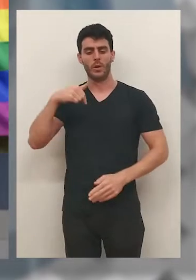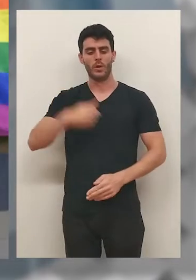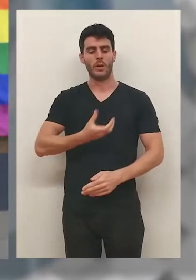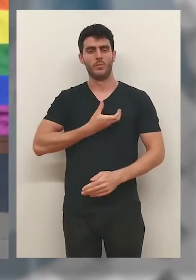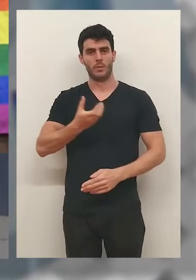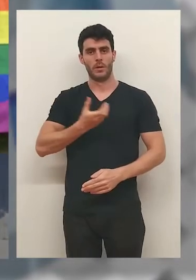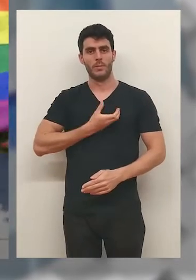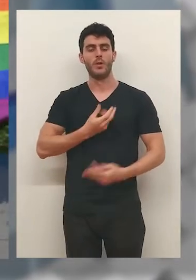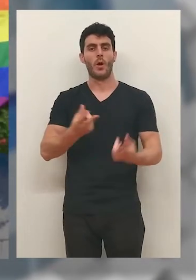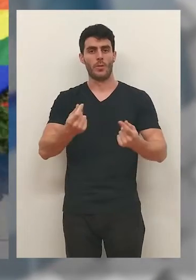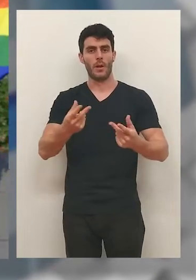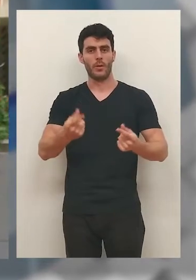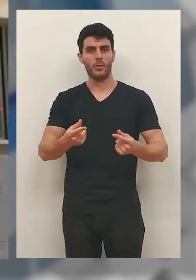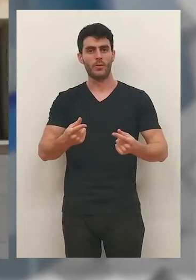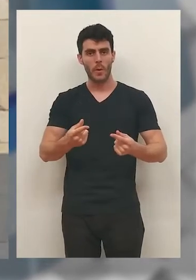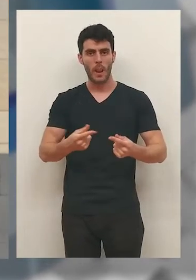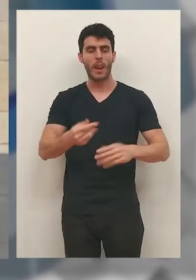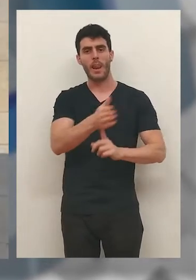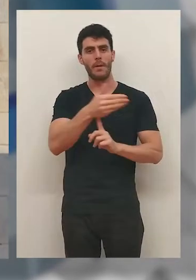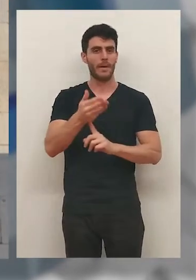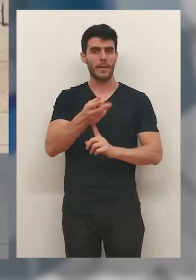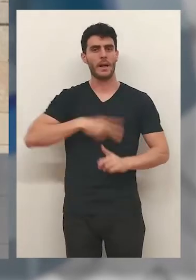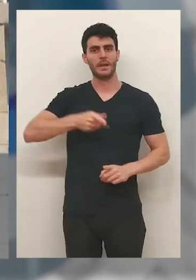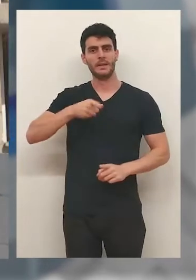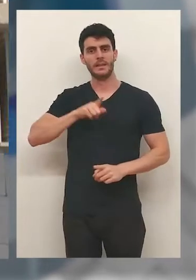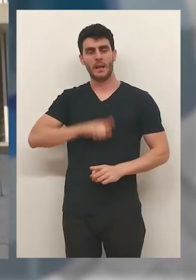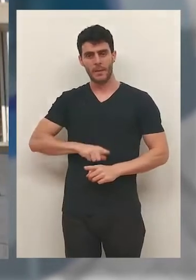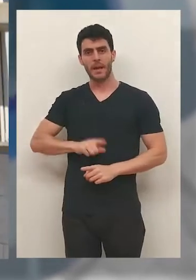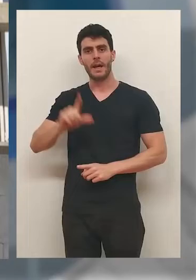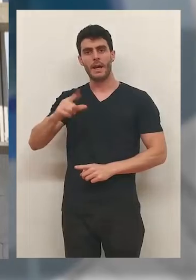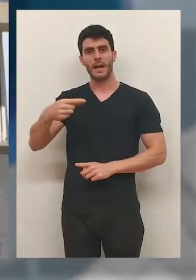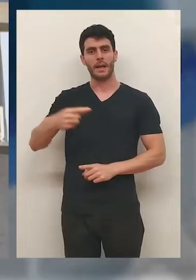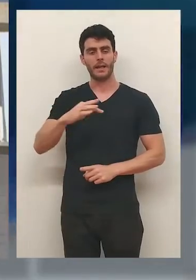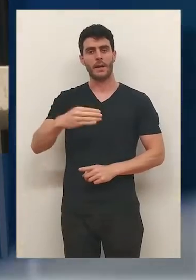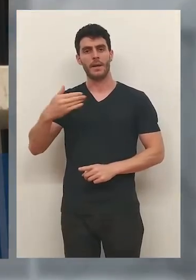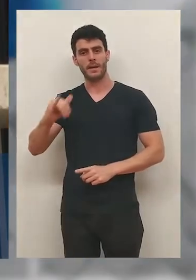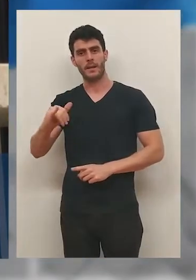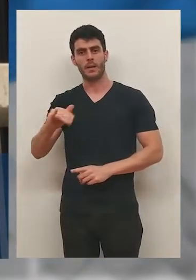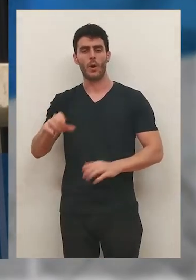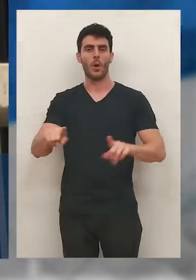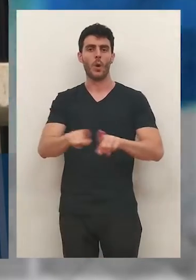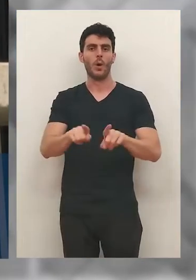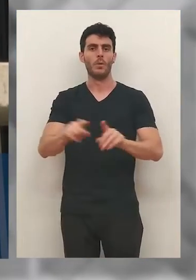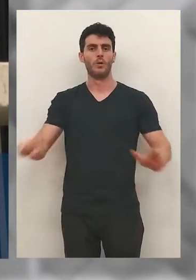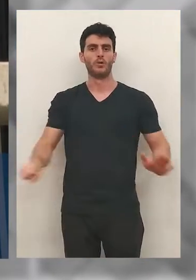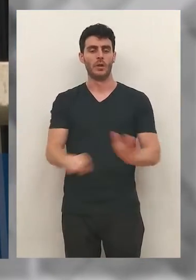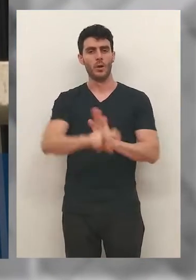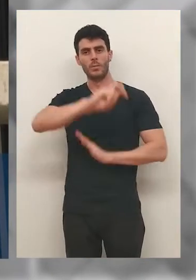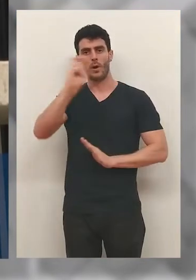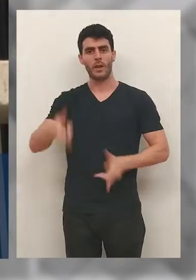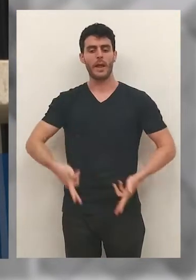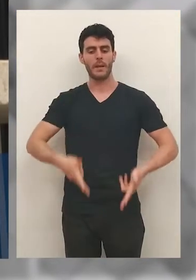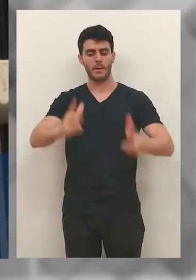mediodía ya lo ven, se desplegaban en la fachada del Ayuntamiento de Logroño las banderas trans y LGTBI como símbolos de diversidad, pluralidad y